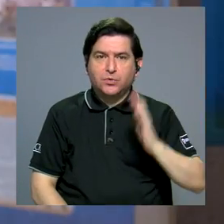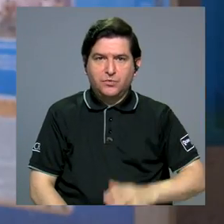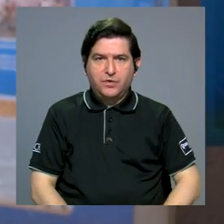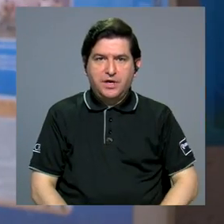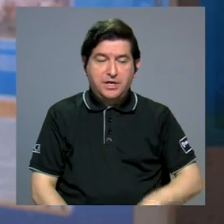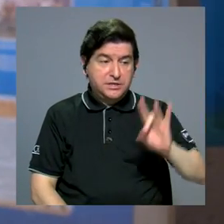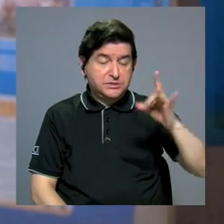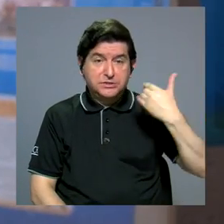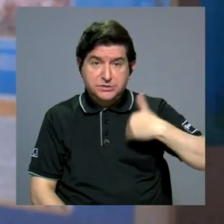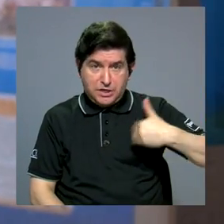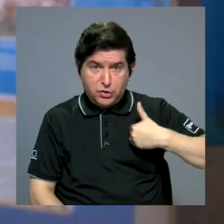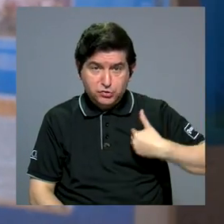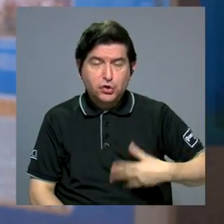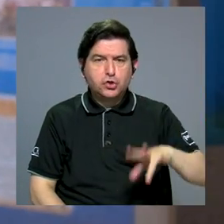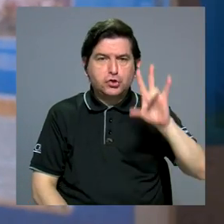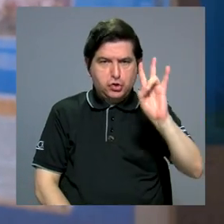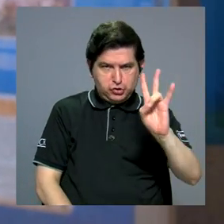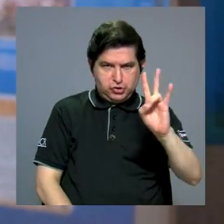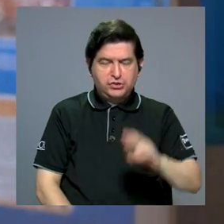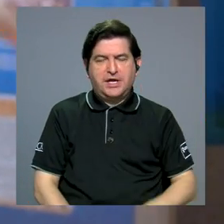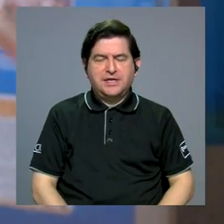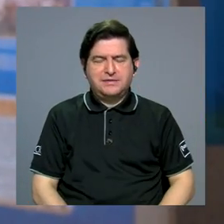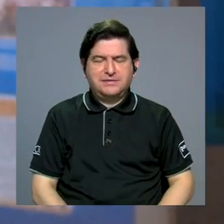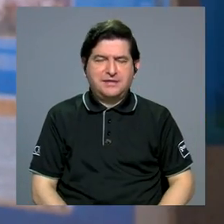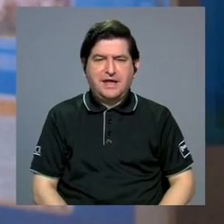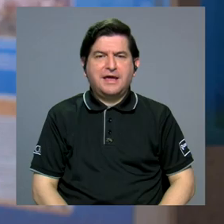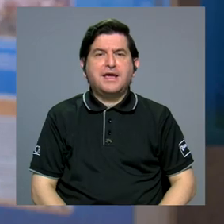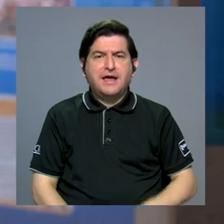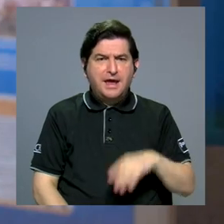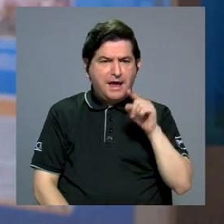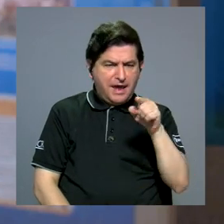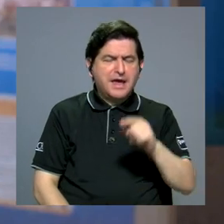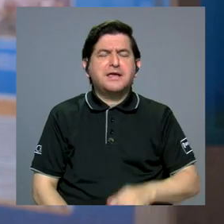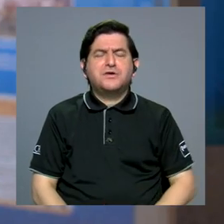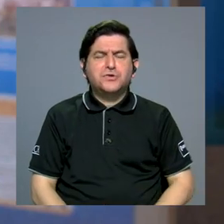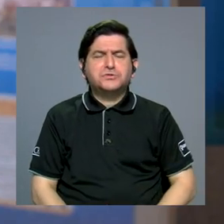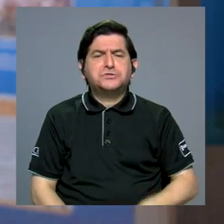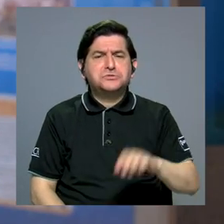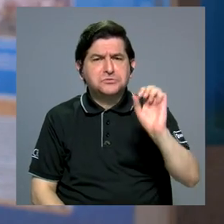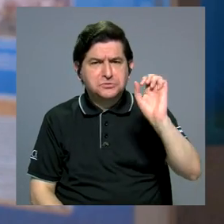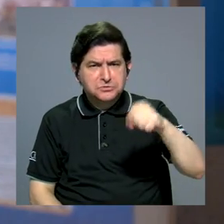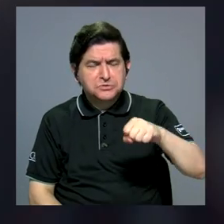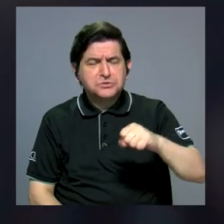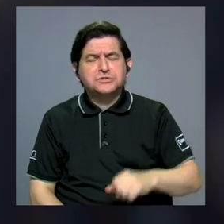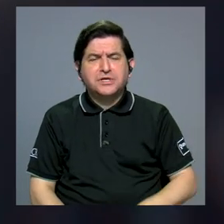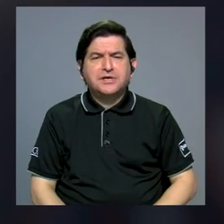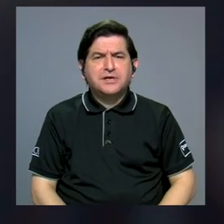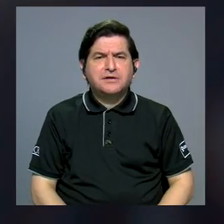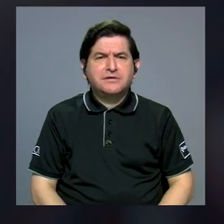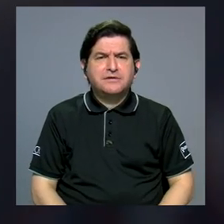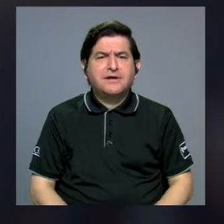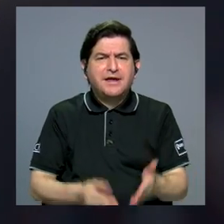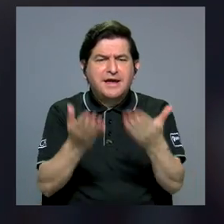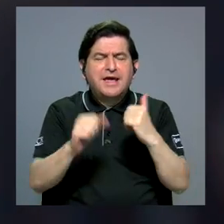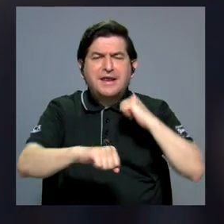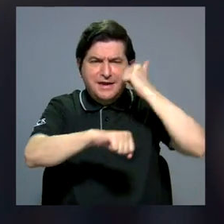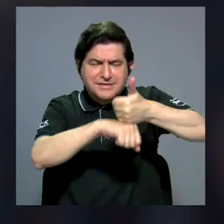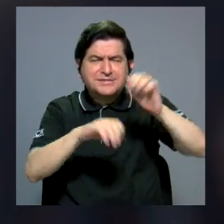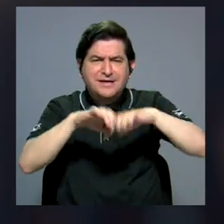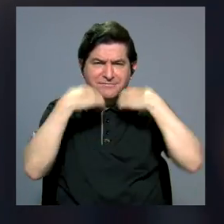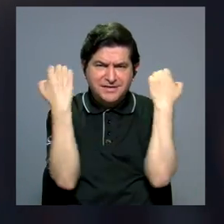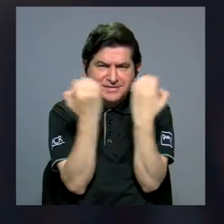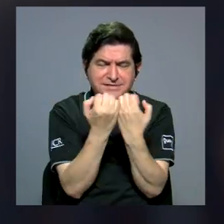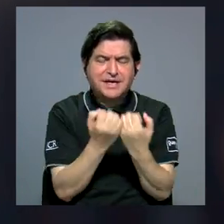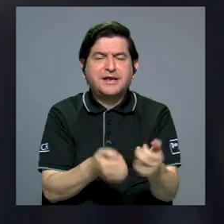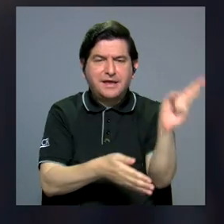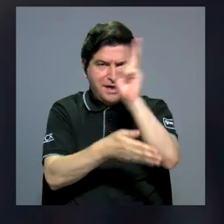y de los ocho varones, siete de ellos, porque el menor estaba muy pequeño, siete de ellos quisieron conformar un